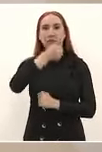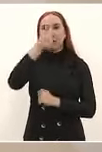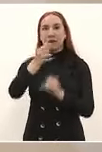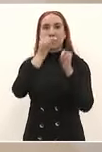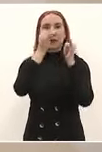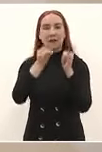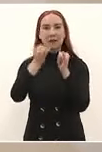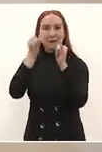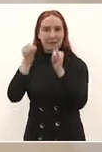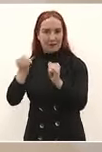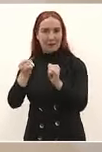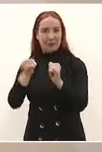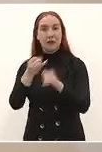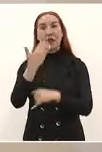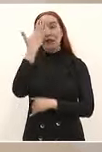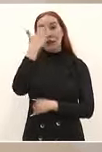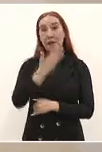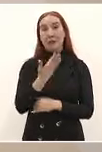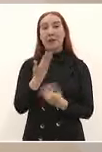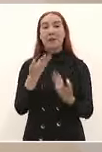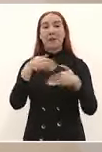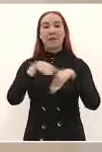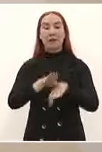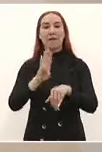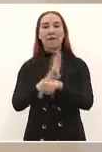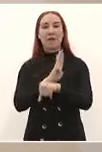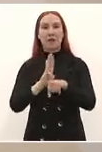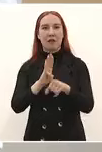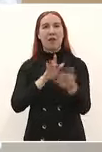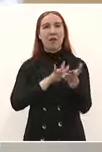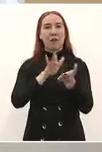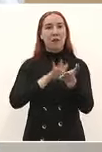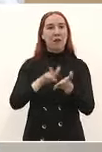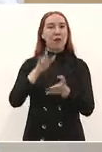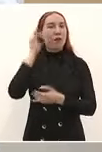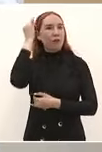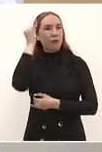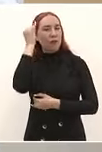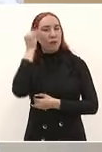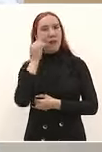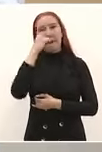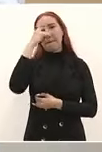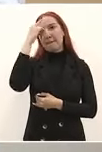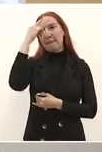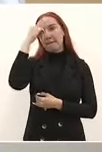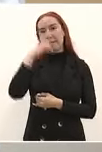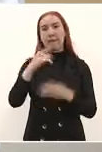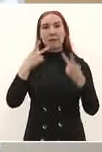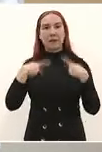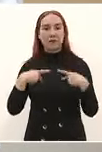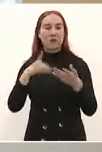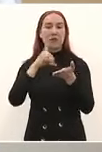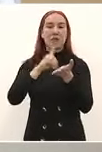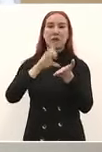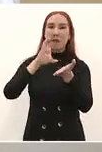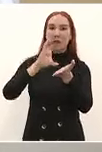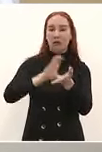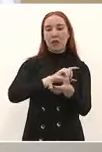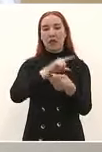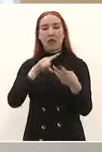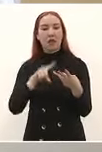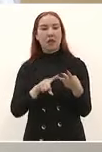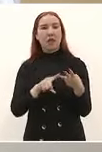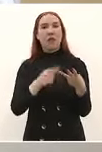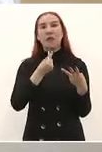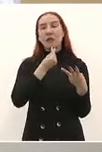bienestar tiene la tarea de dispersar la pensión de adulto mayor la de las personas con discapacidad el programa de niñas y